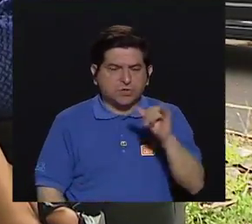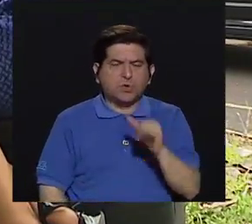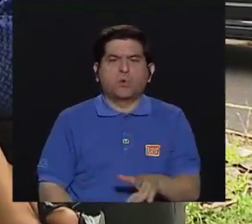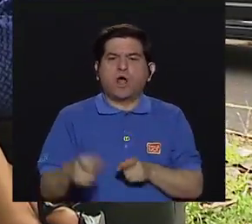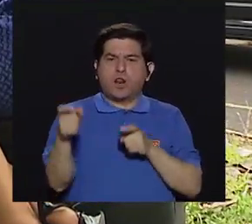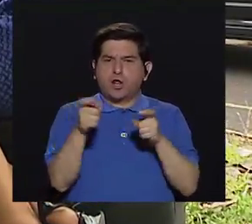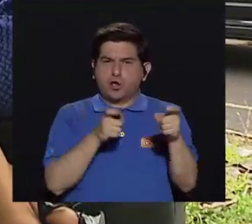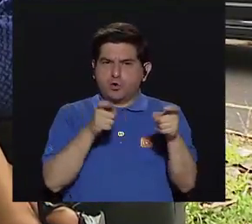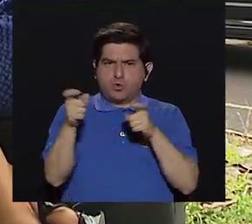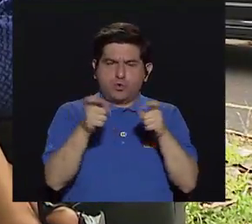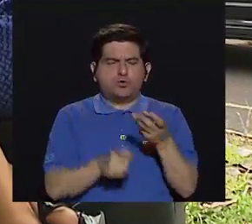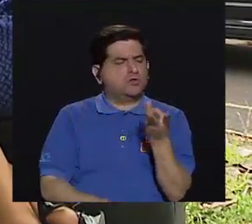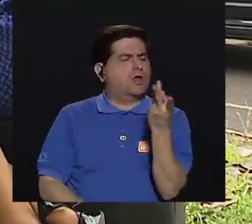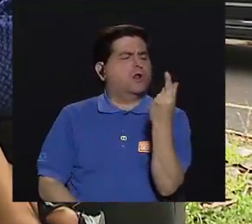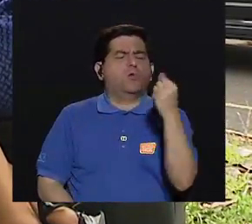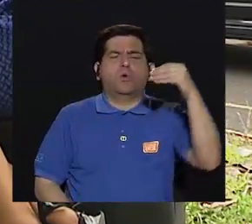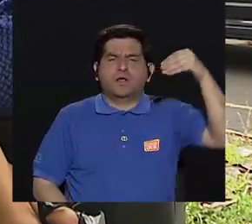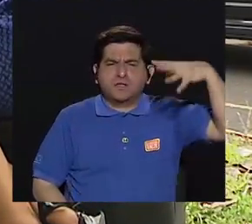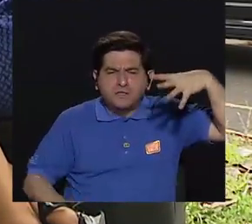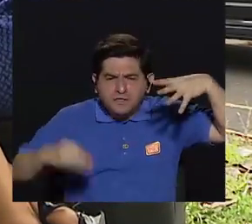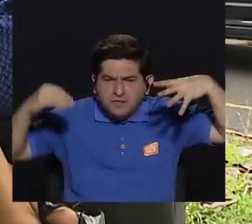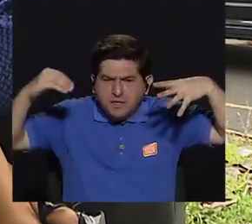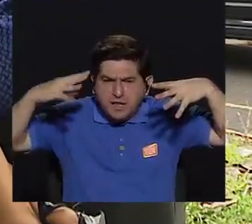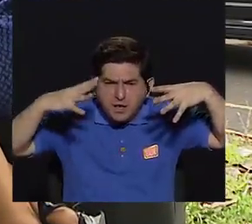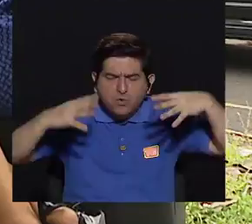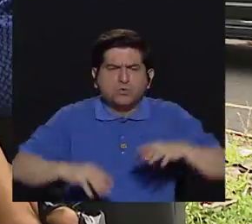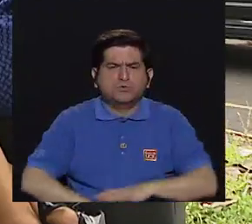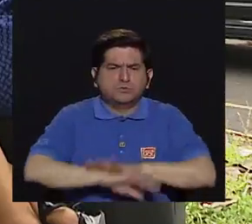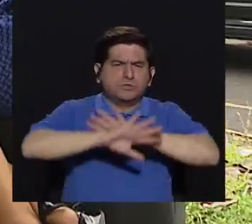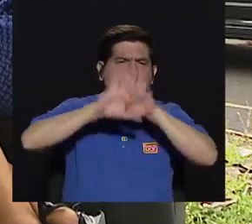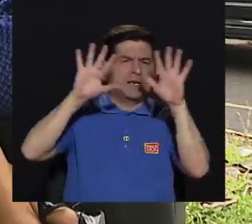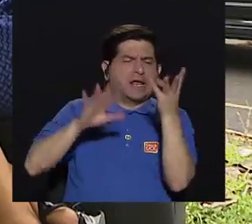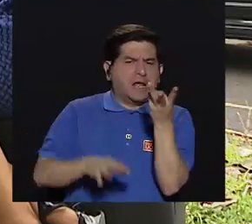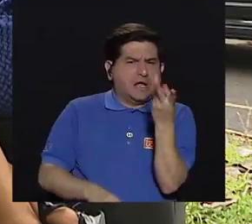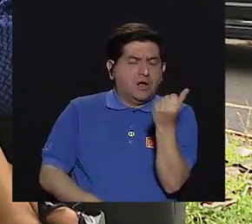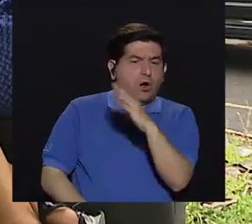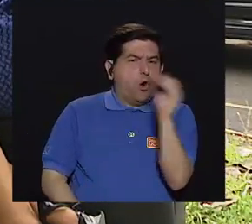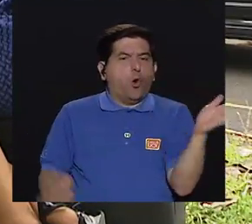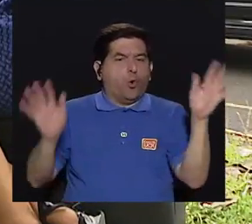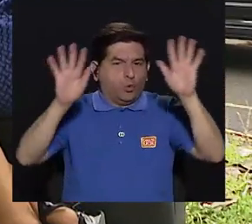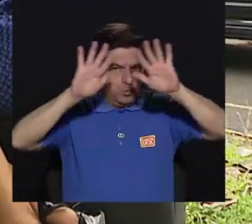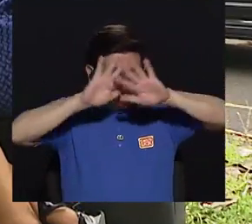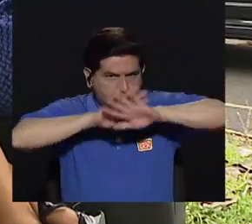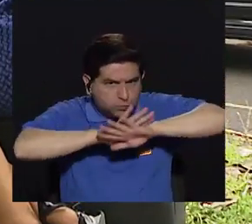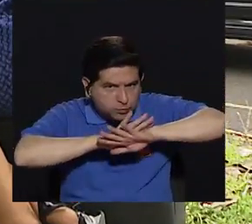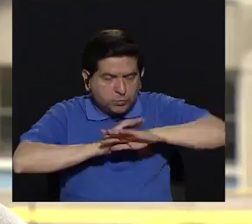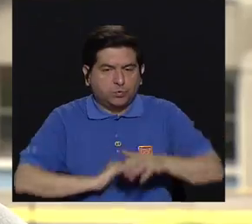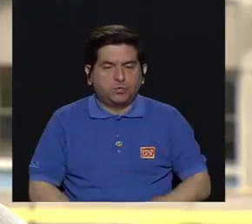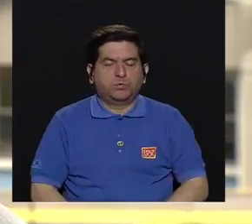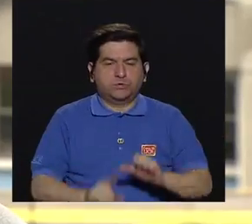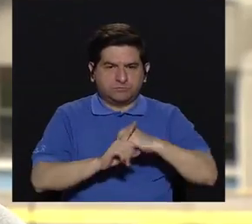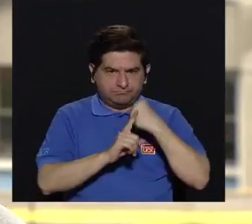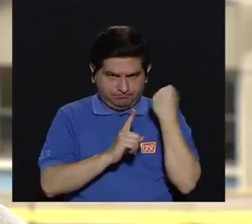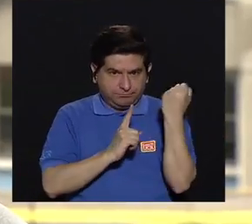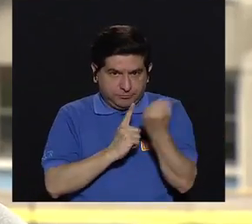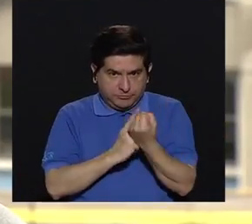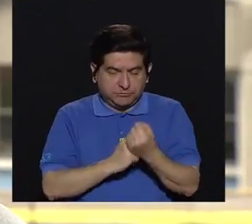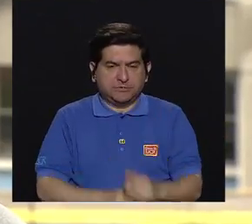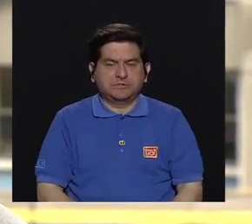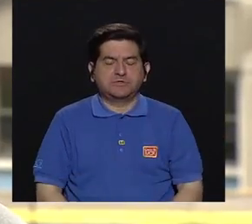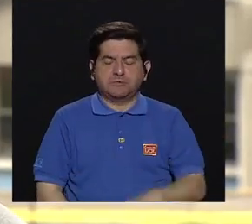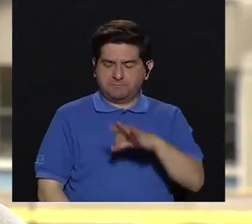el control de esa luz, de la claridad en general o de la oscuridad, ¿verdad?,